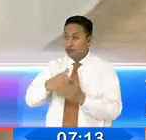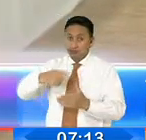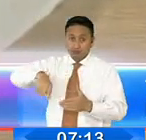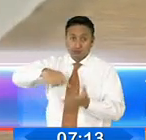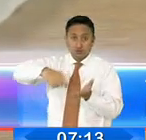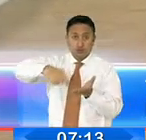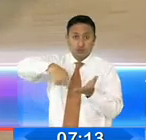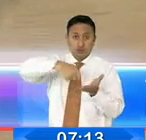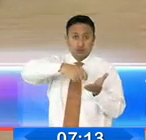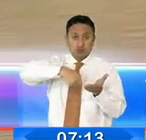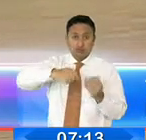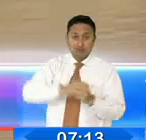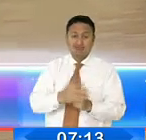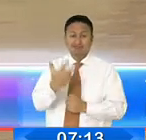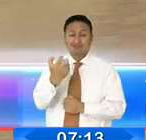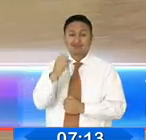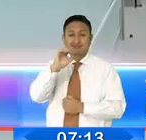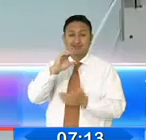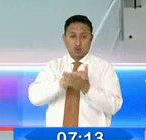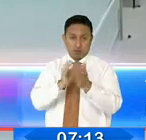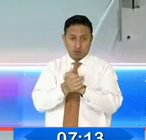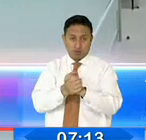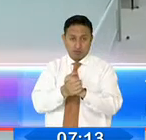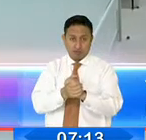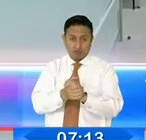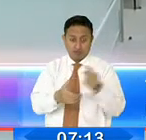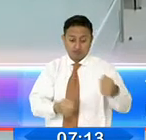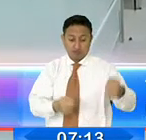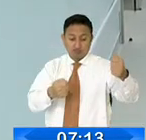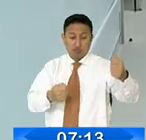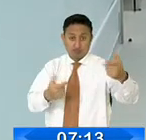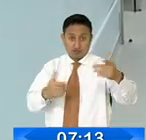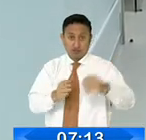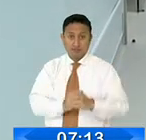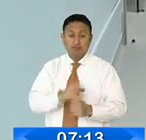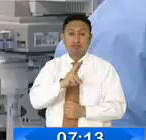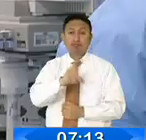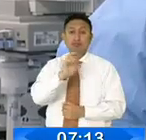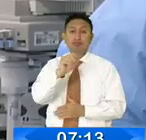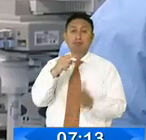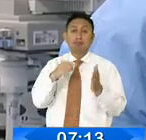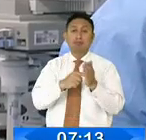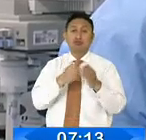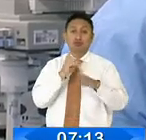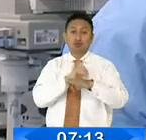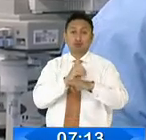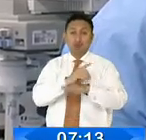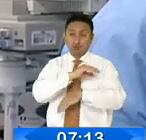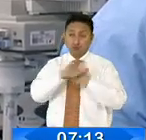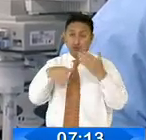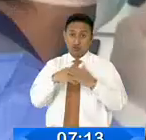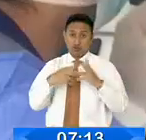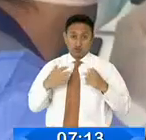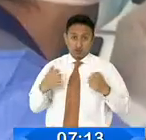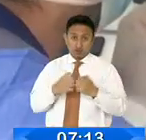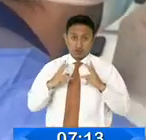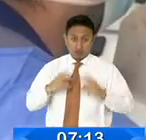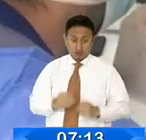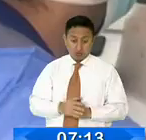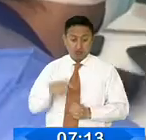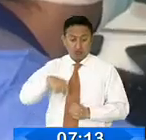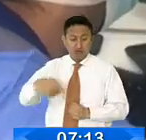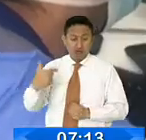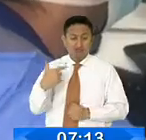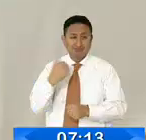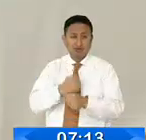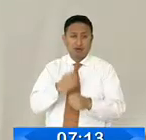involucradas el 13 de noviembre. Con esto, al menos esperan que 20.000 trabajadores de la salud puedan gozar de estabilidad laboral,